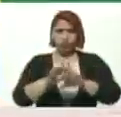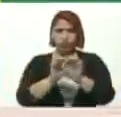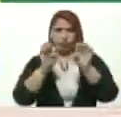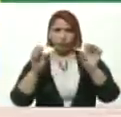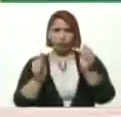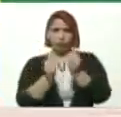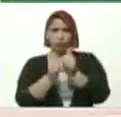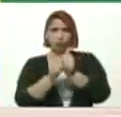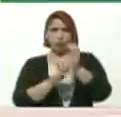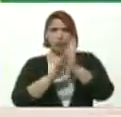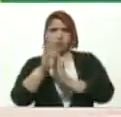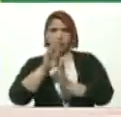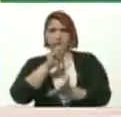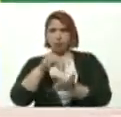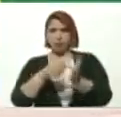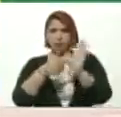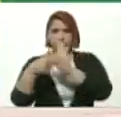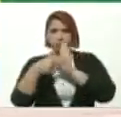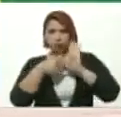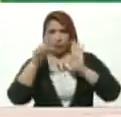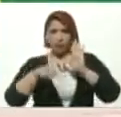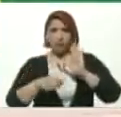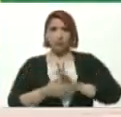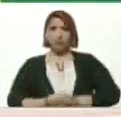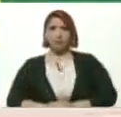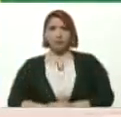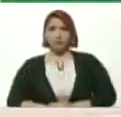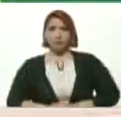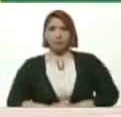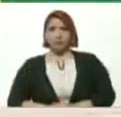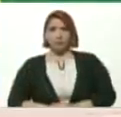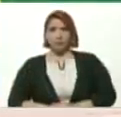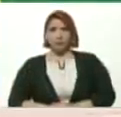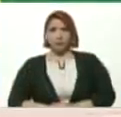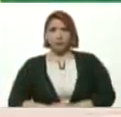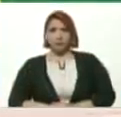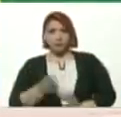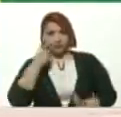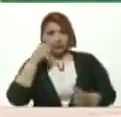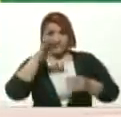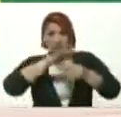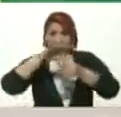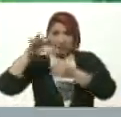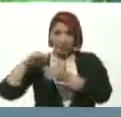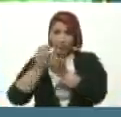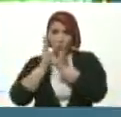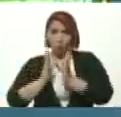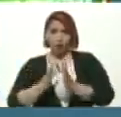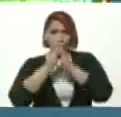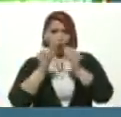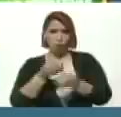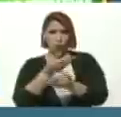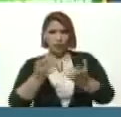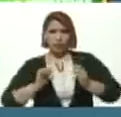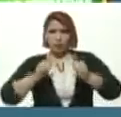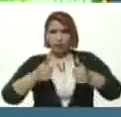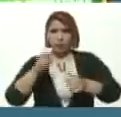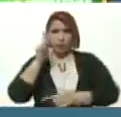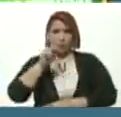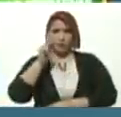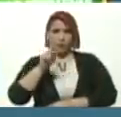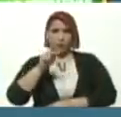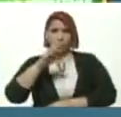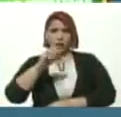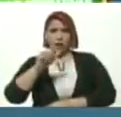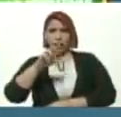Con el desarrollo Nacional Y demostrarlo En la práctica Siempre en tu escuela Todo esto Que inició El profesor Carlos Lanz